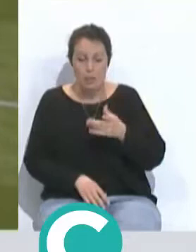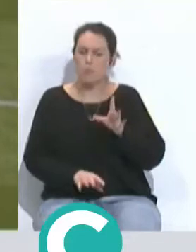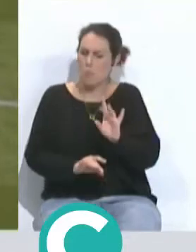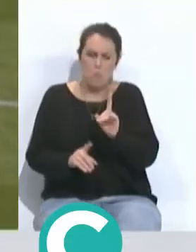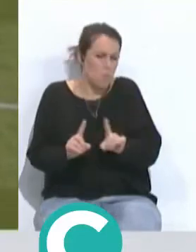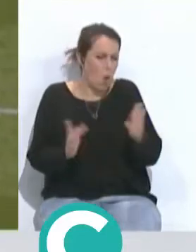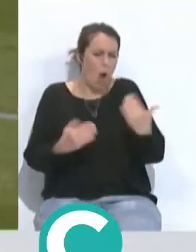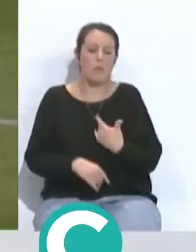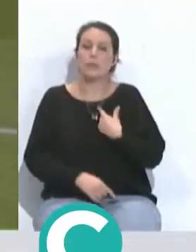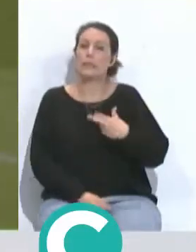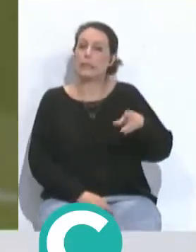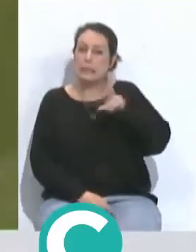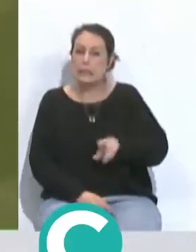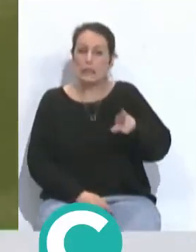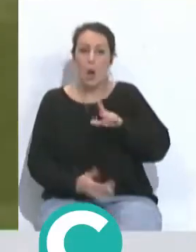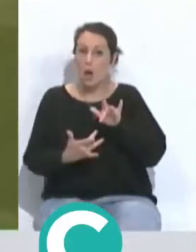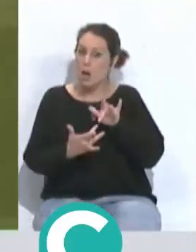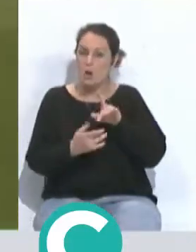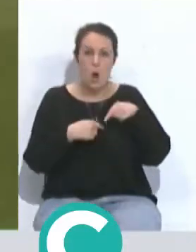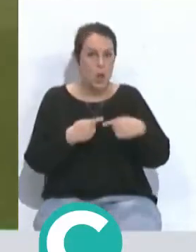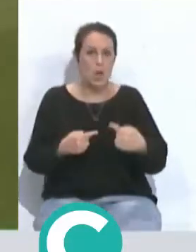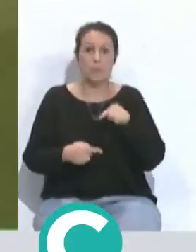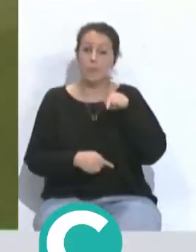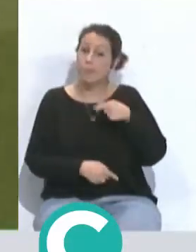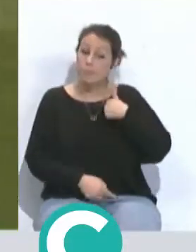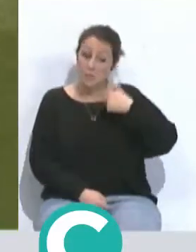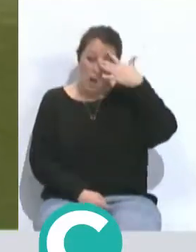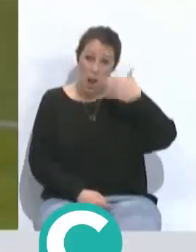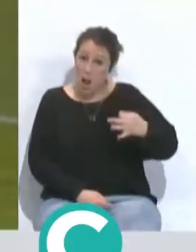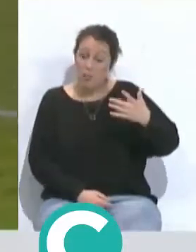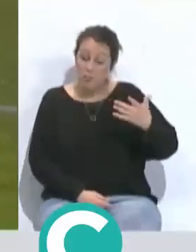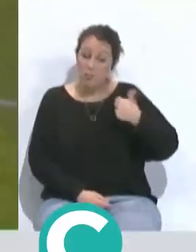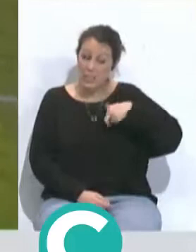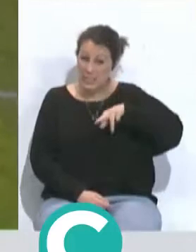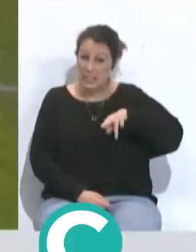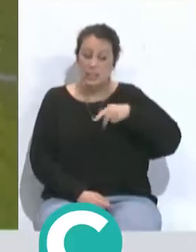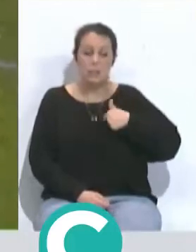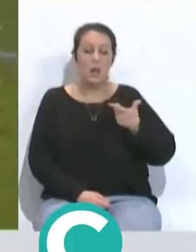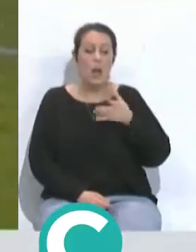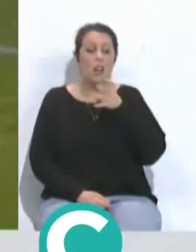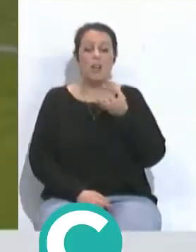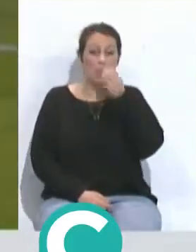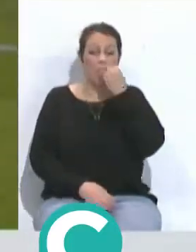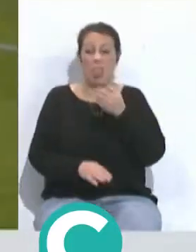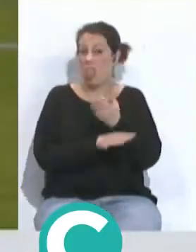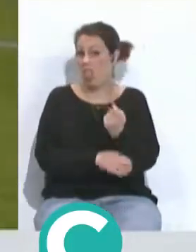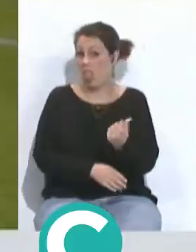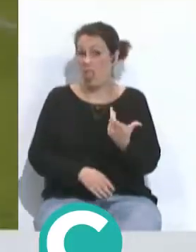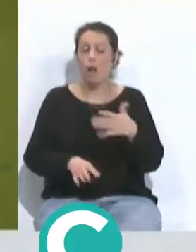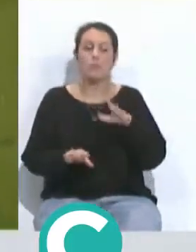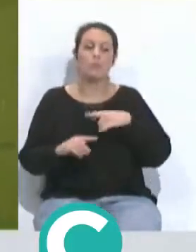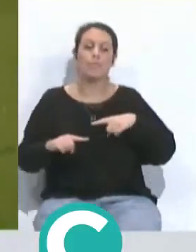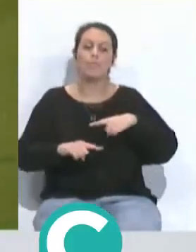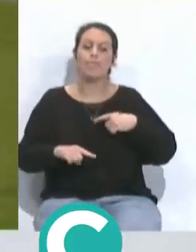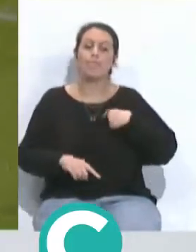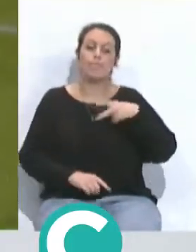eso lo insistía. Había un contacto diario. Y eso yo creo, lo vuelvo a repetir, que yo voy un poco ahora por el Rosal, a lo mejor los entrenadores